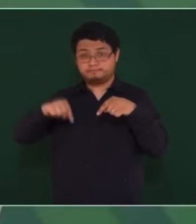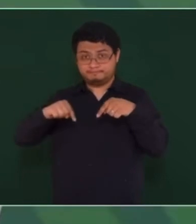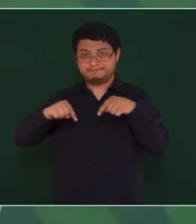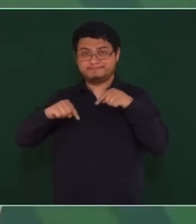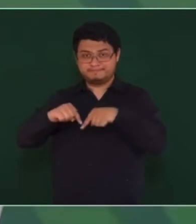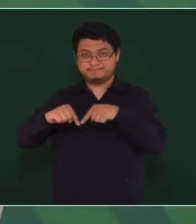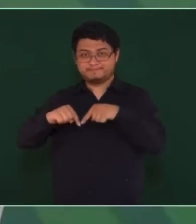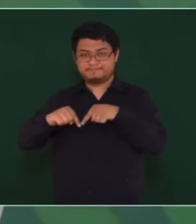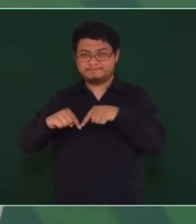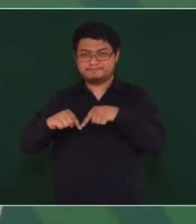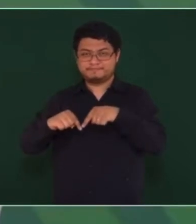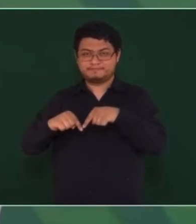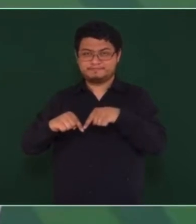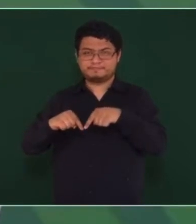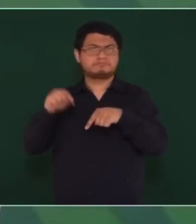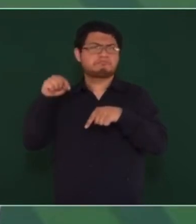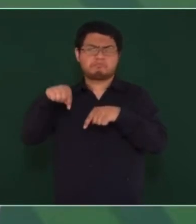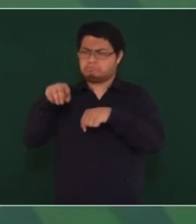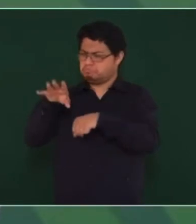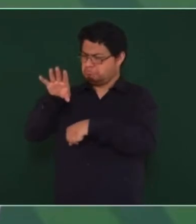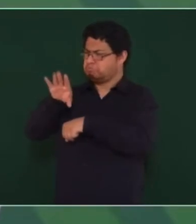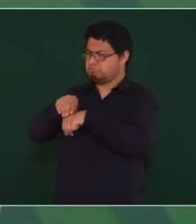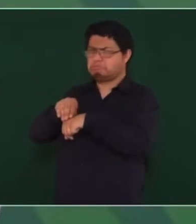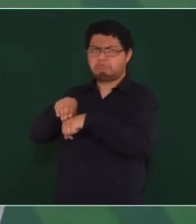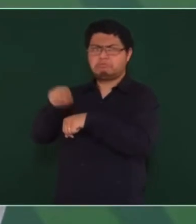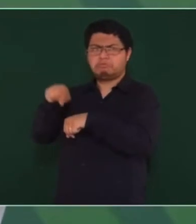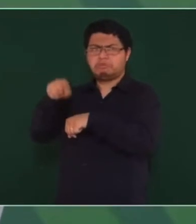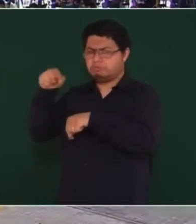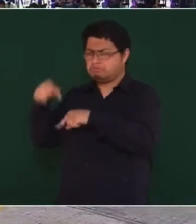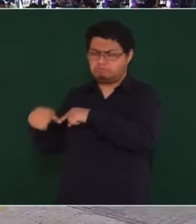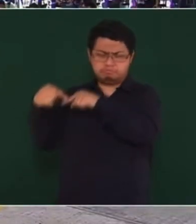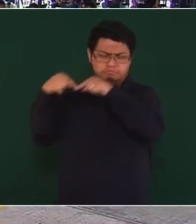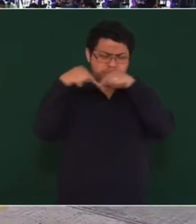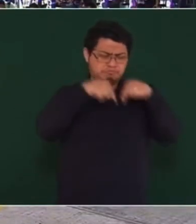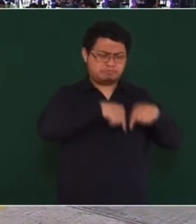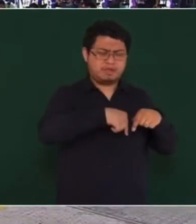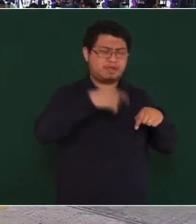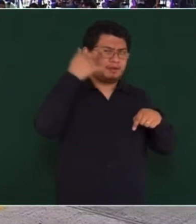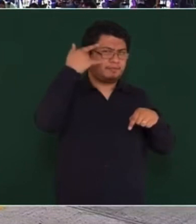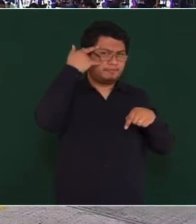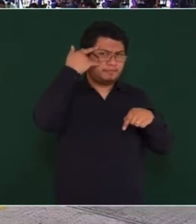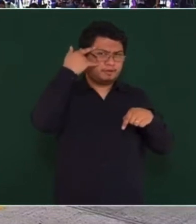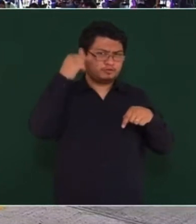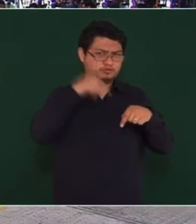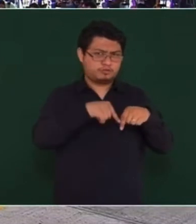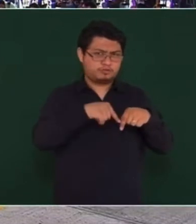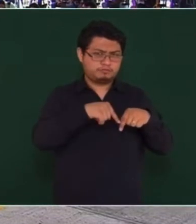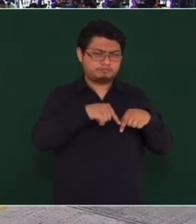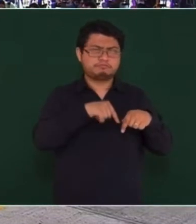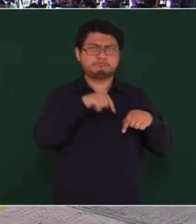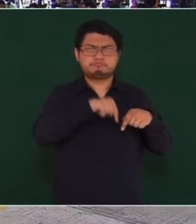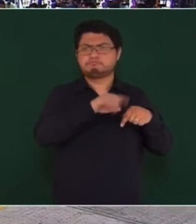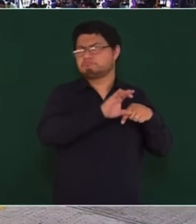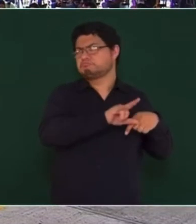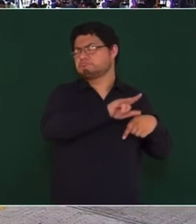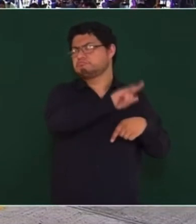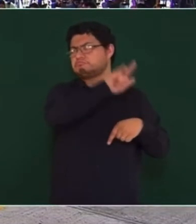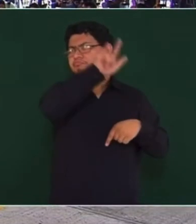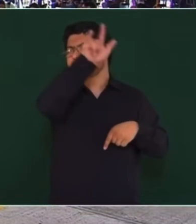se les permita pasar a Campeche y a la Ciudad de México,